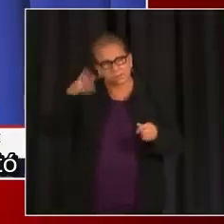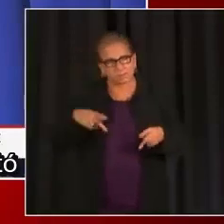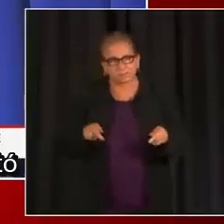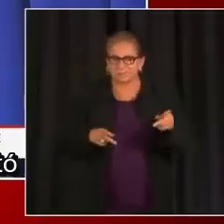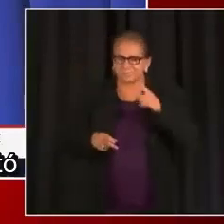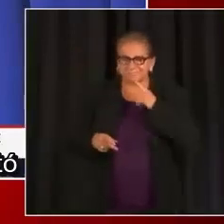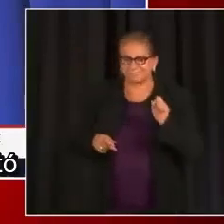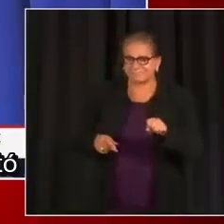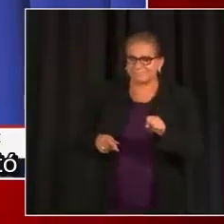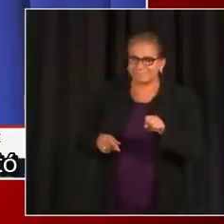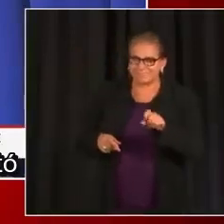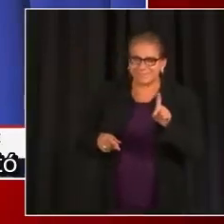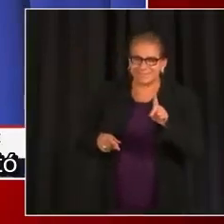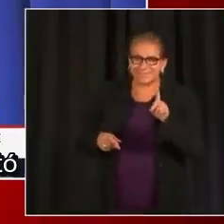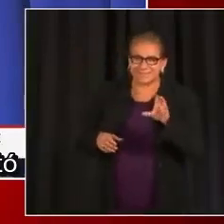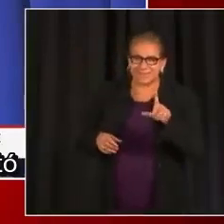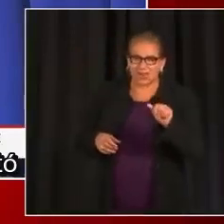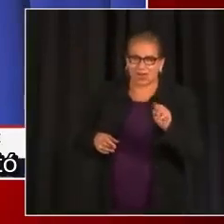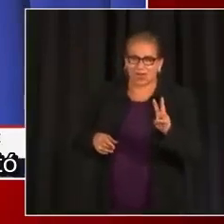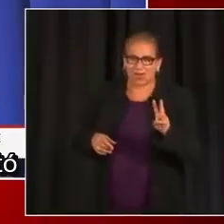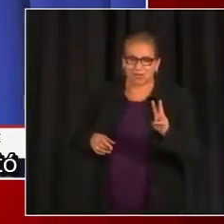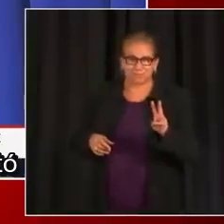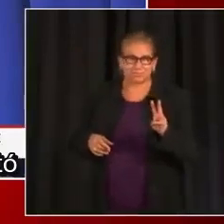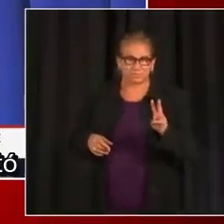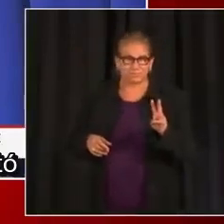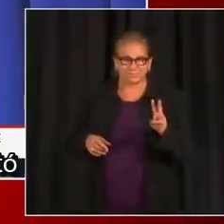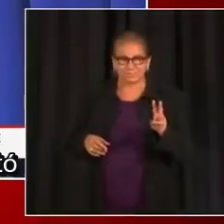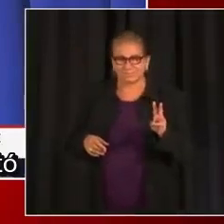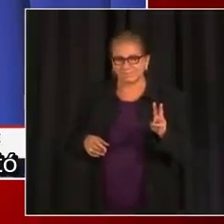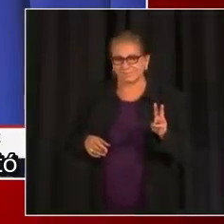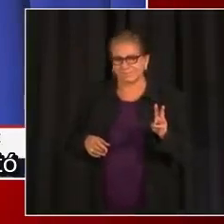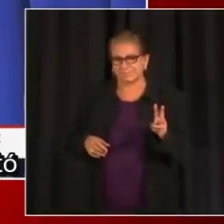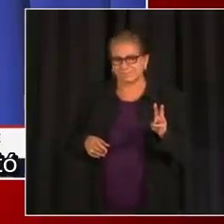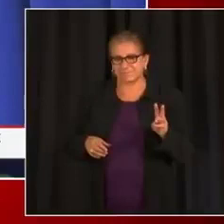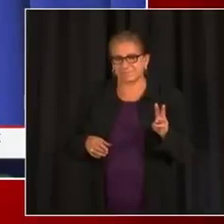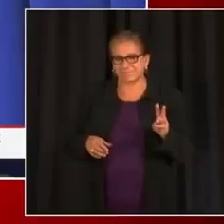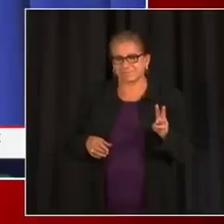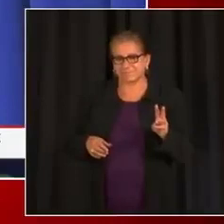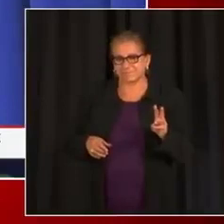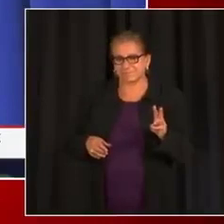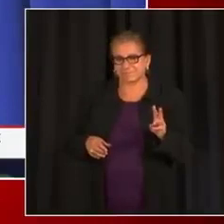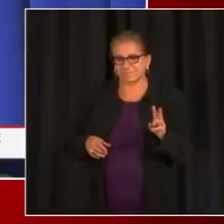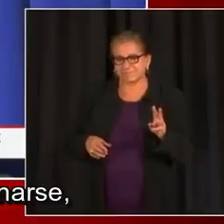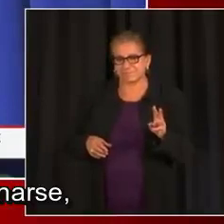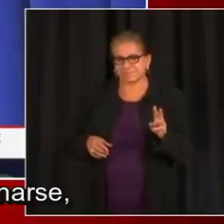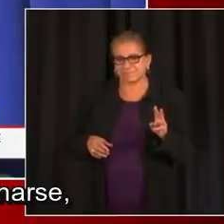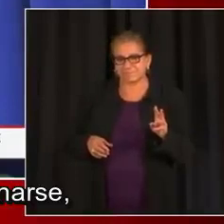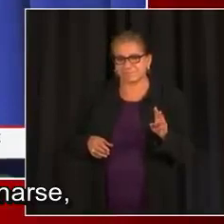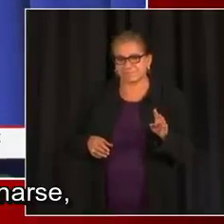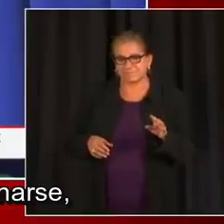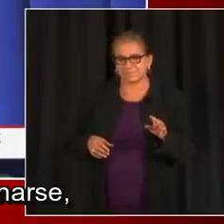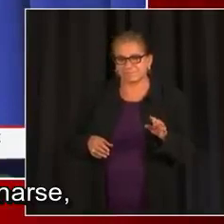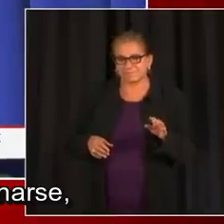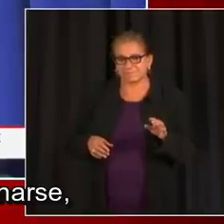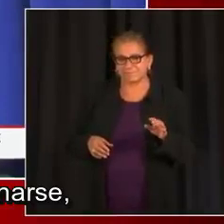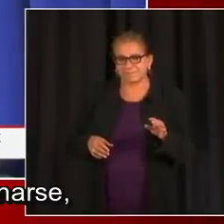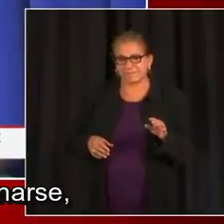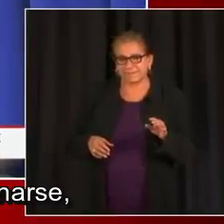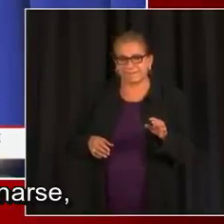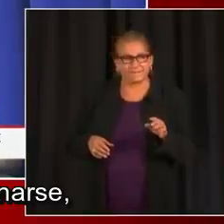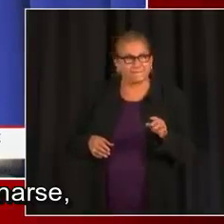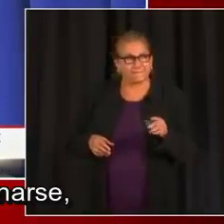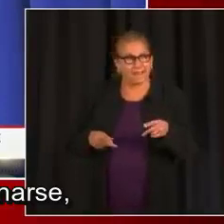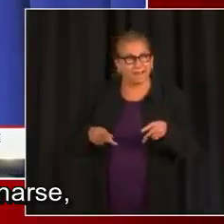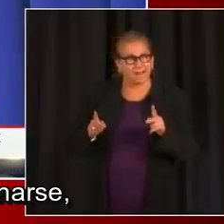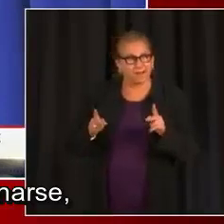Según la ley del distrito, que decretó el Consejo del DC, permita que los menores